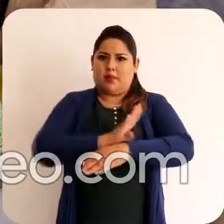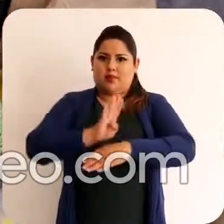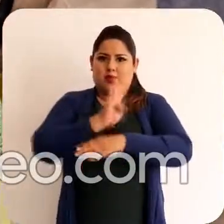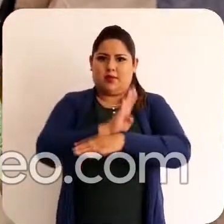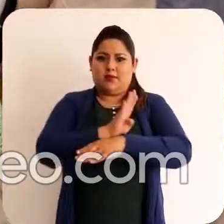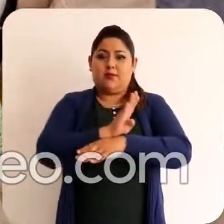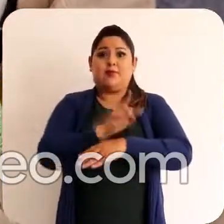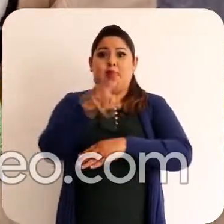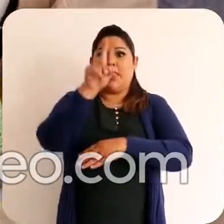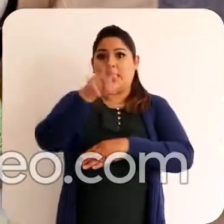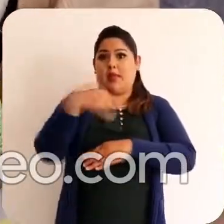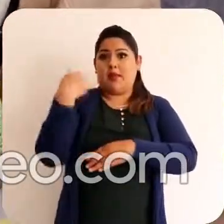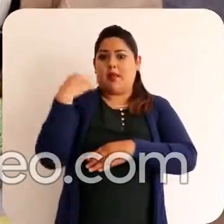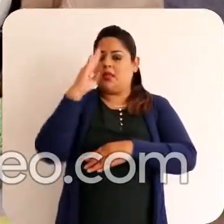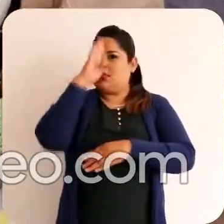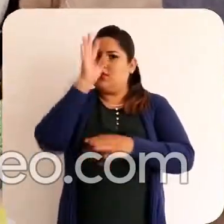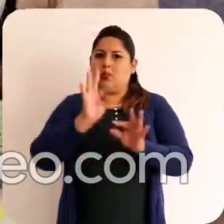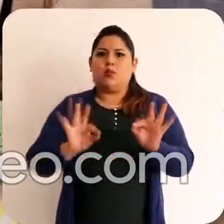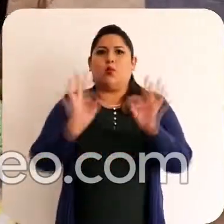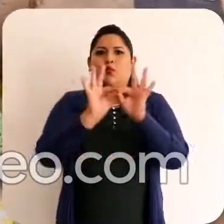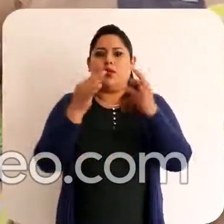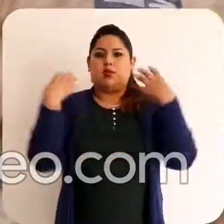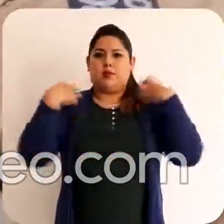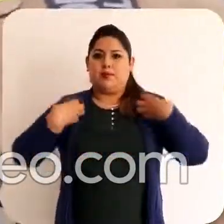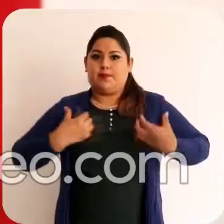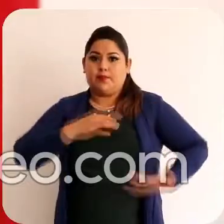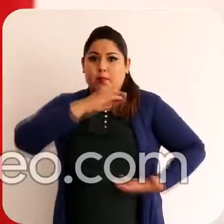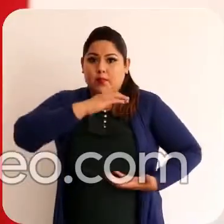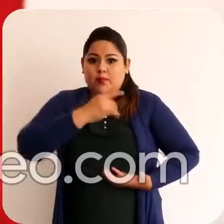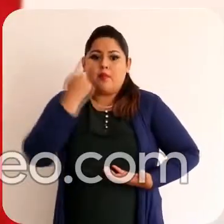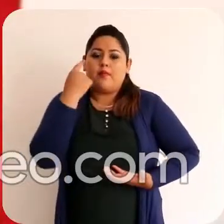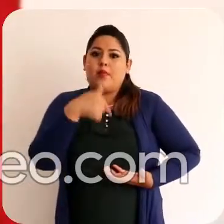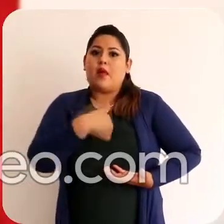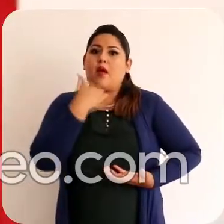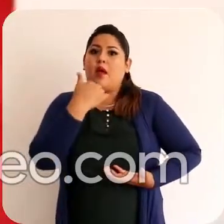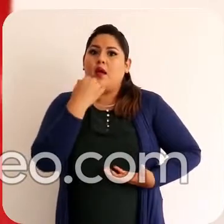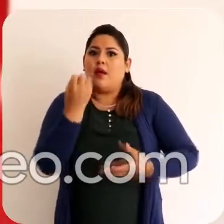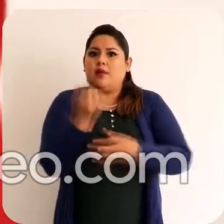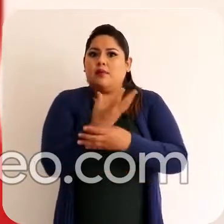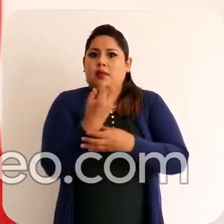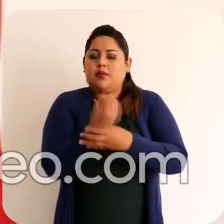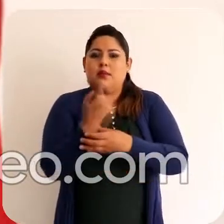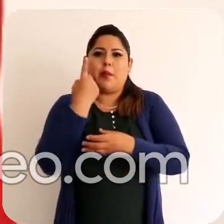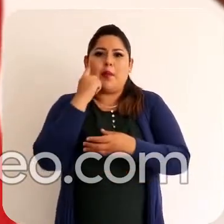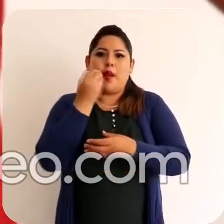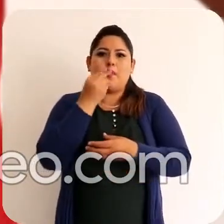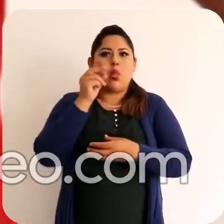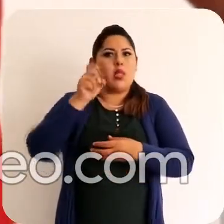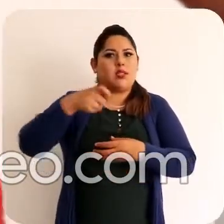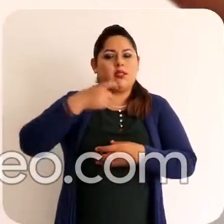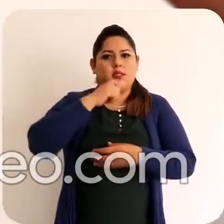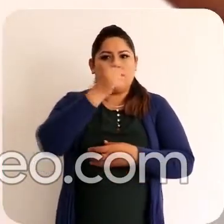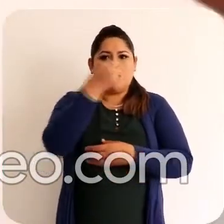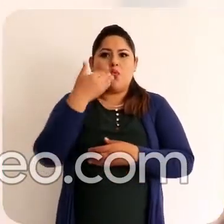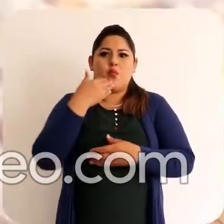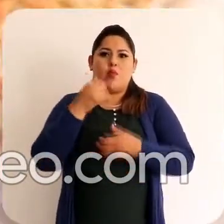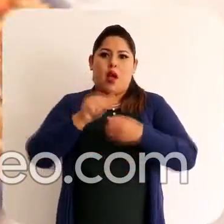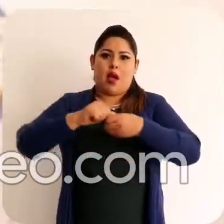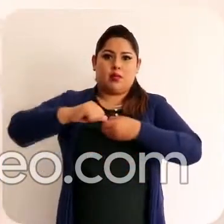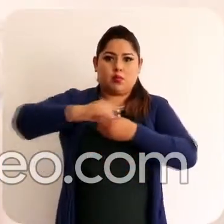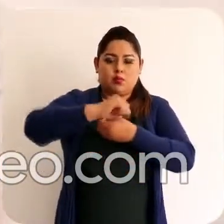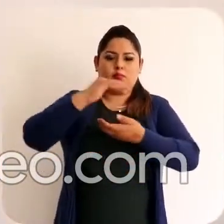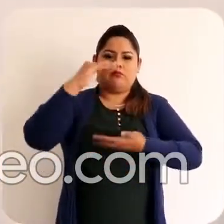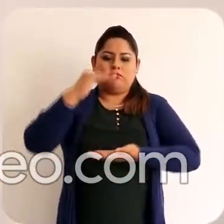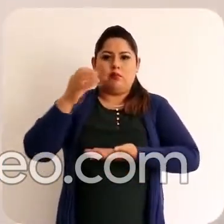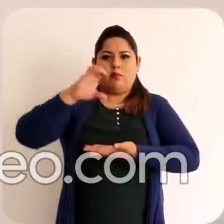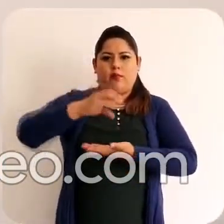barrio Debes de tener siempre cerca una mochila de emergencia que contenga alimentos enlatados O que no requieran refrigeración, como atún